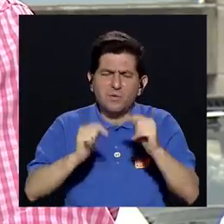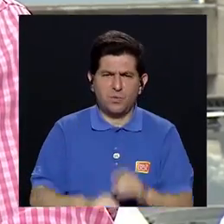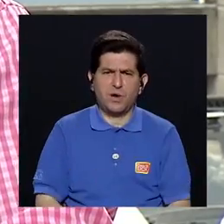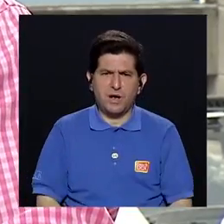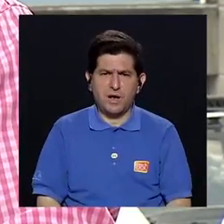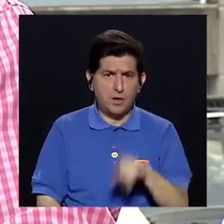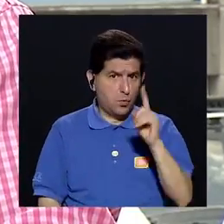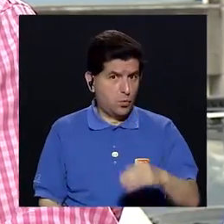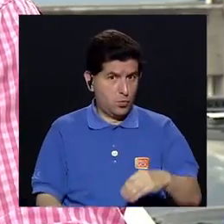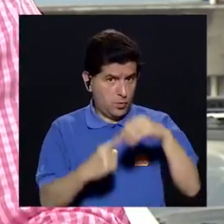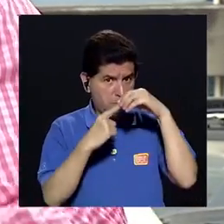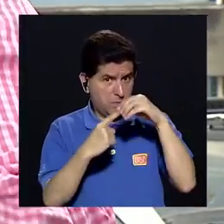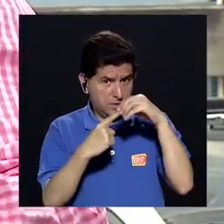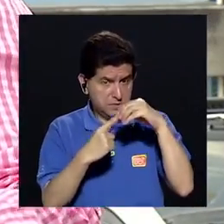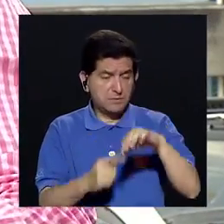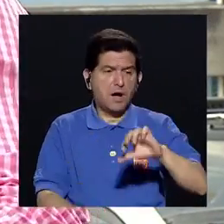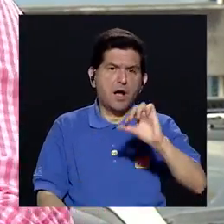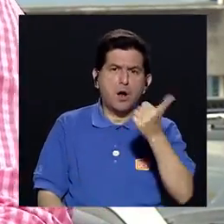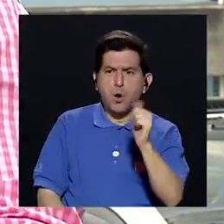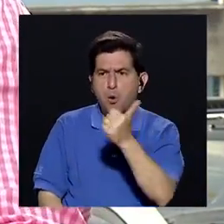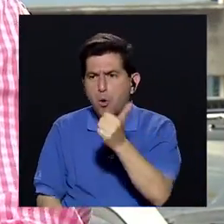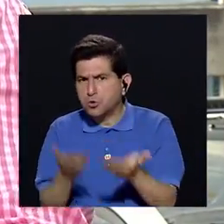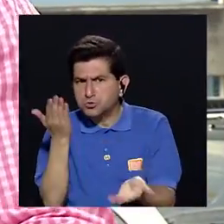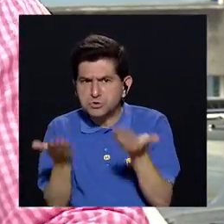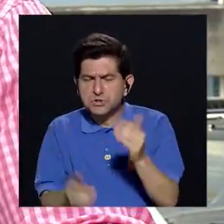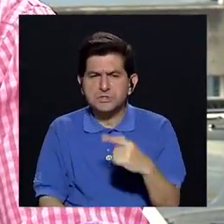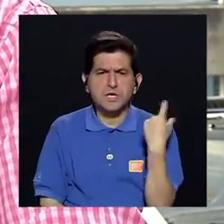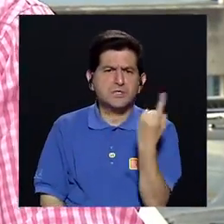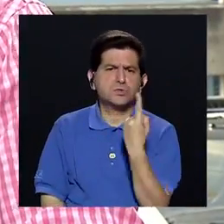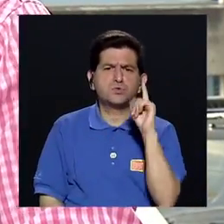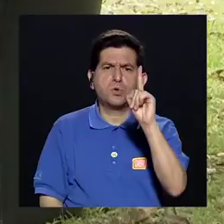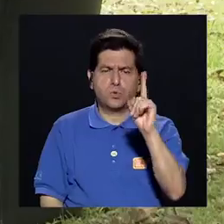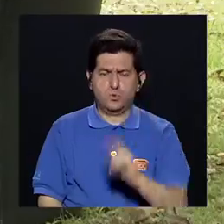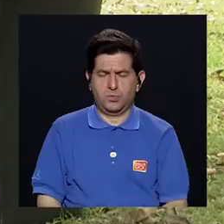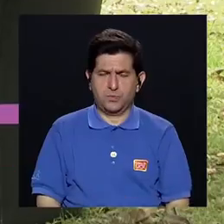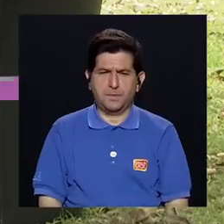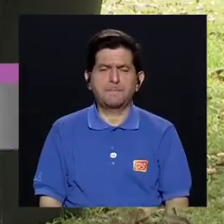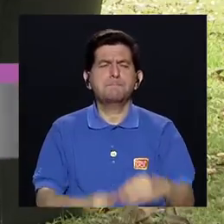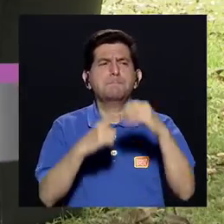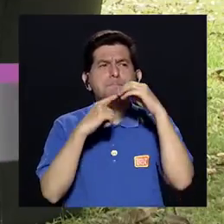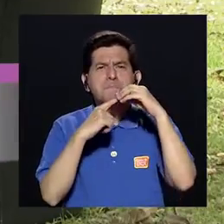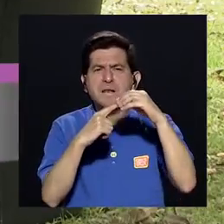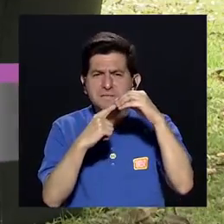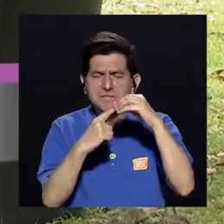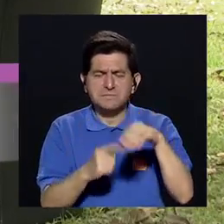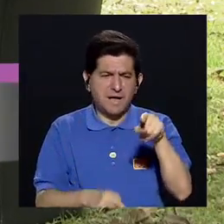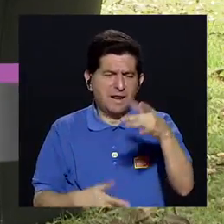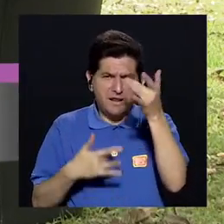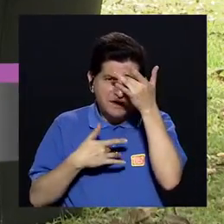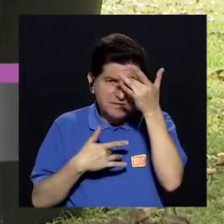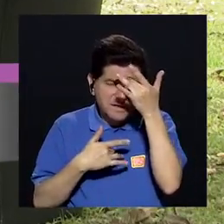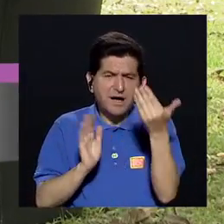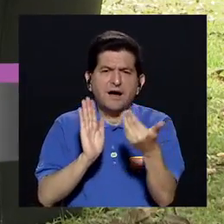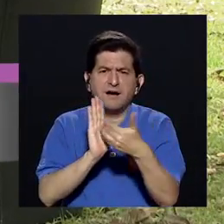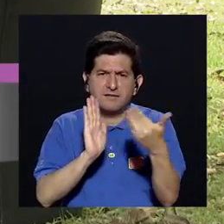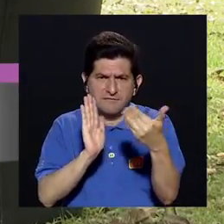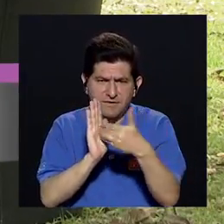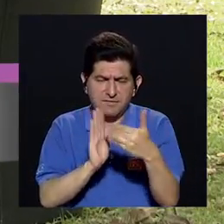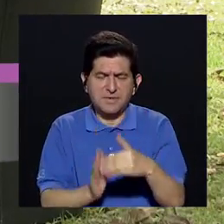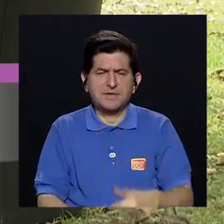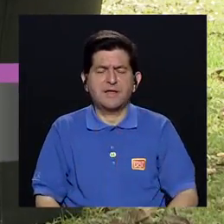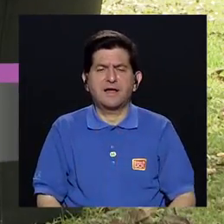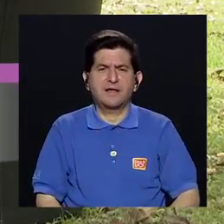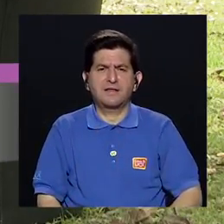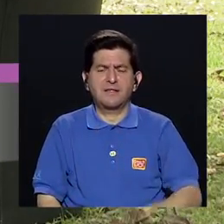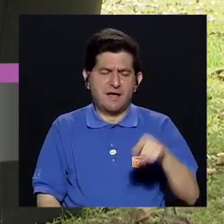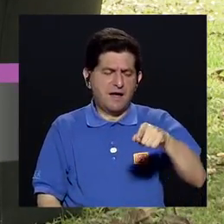¿Hay alguno en particular y hay otros o es un único órgano? No, principalmente la tuberculosis afecta los